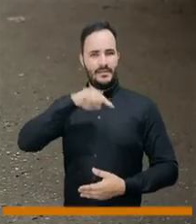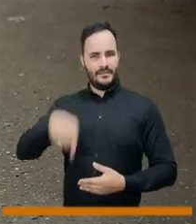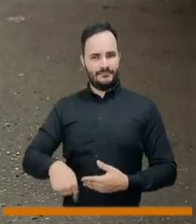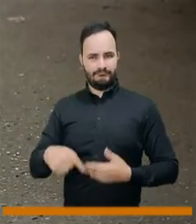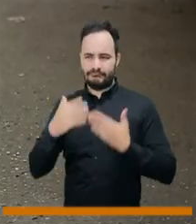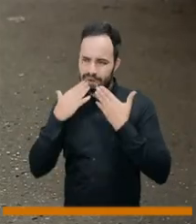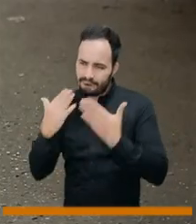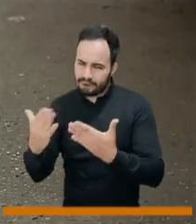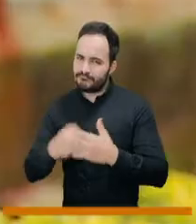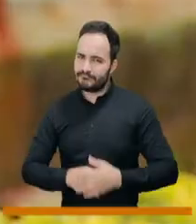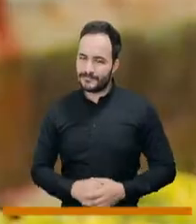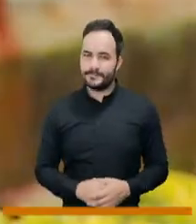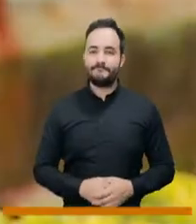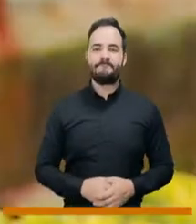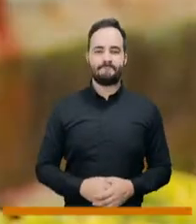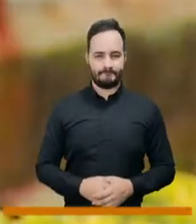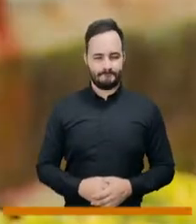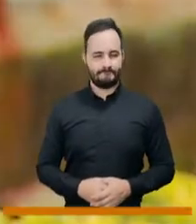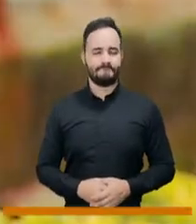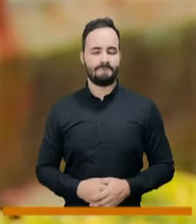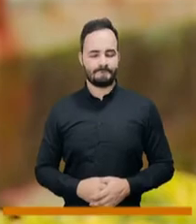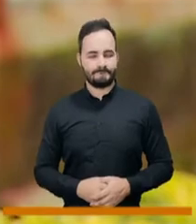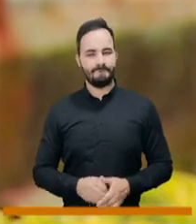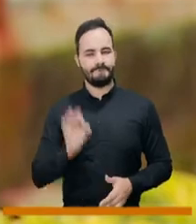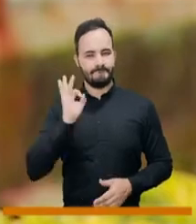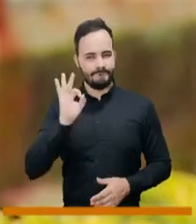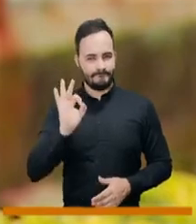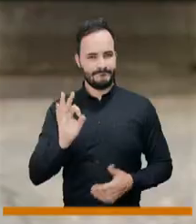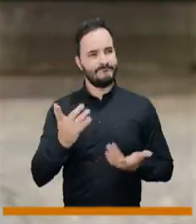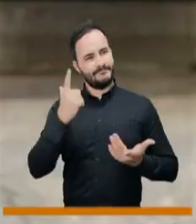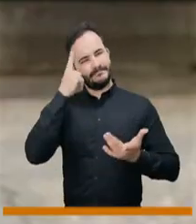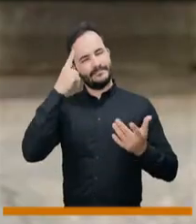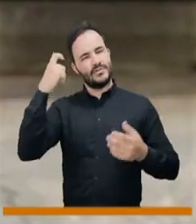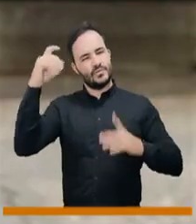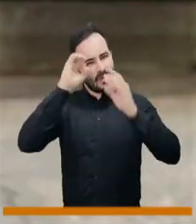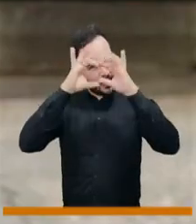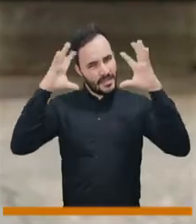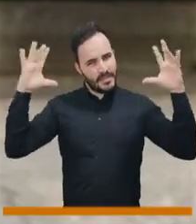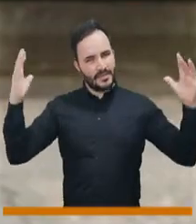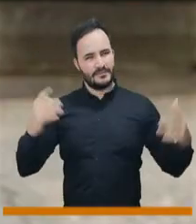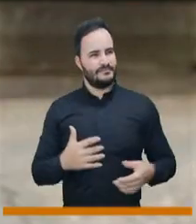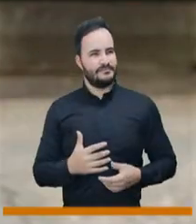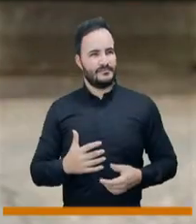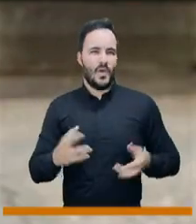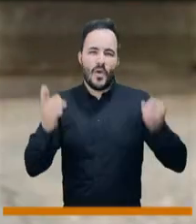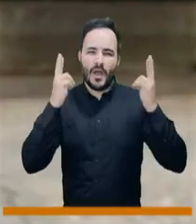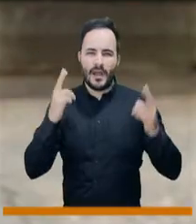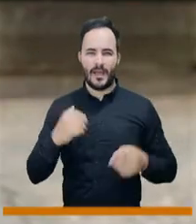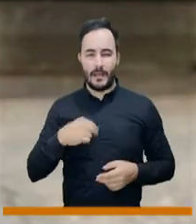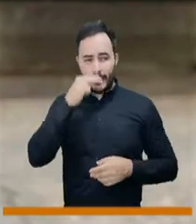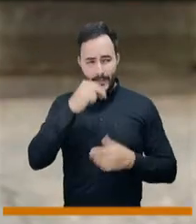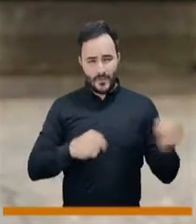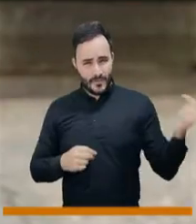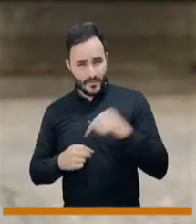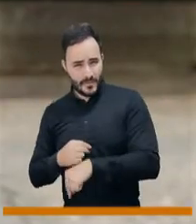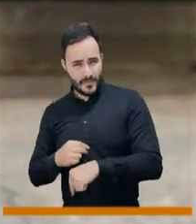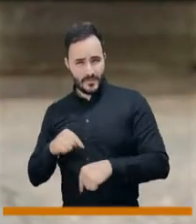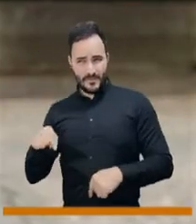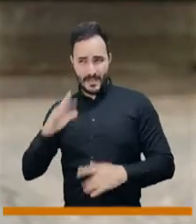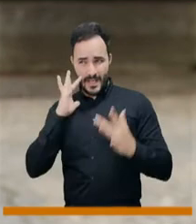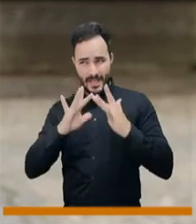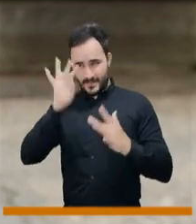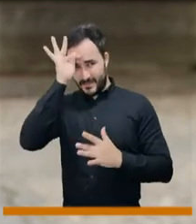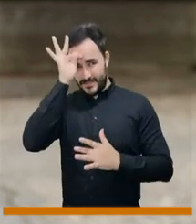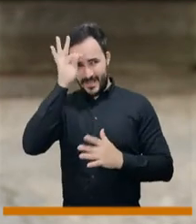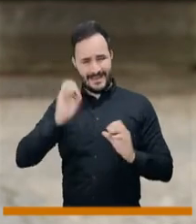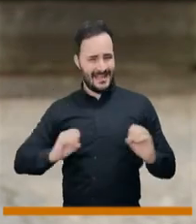nos ha venido usted a dar a conocer en el día de hoy? Qué bueno y soñémonos una sociedad en donde no tuviera